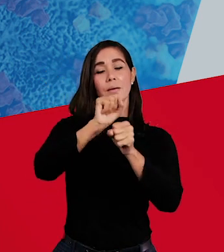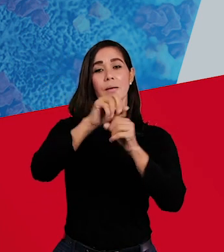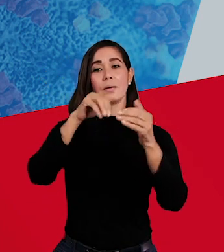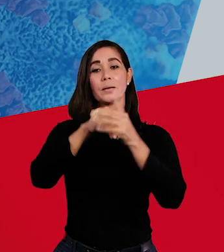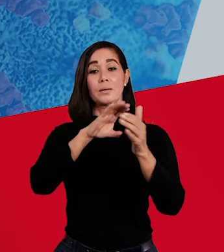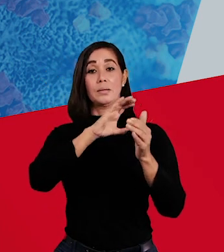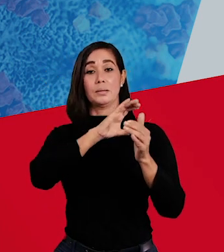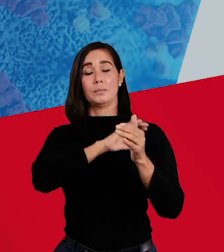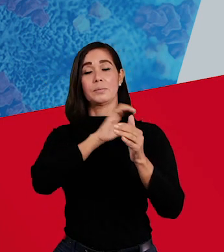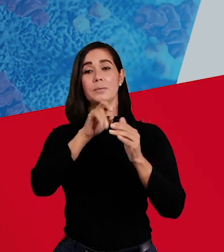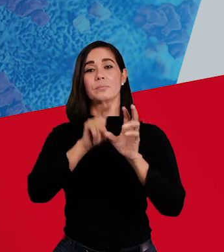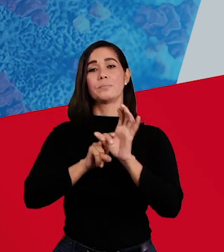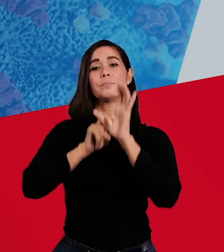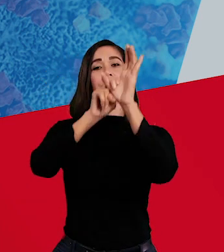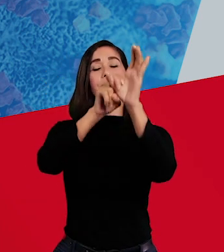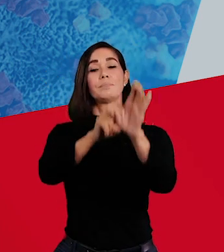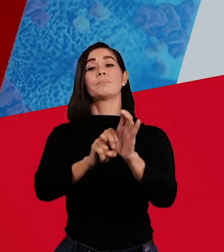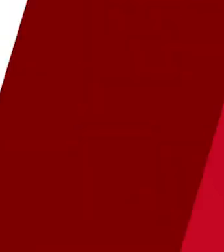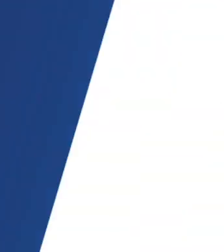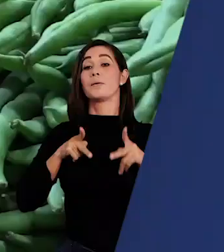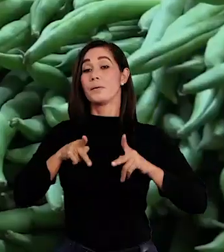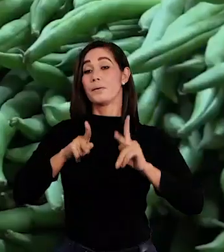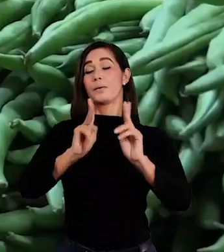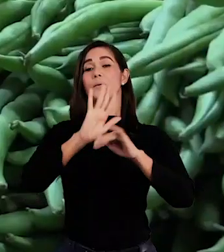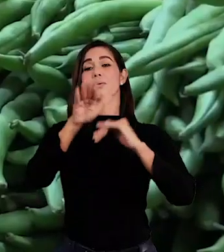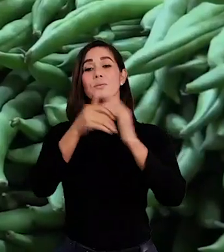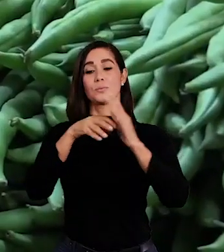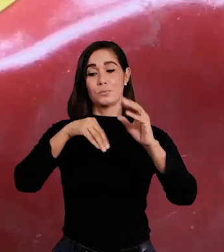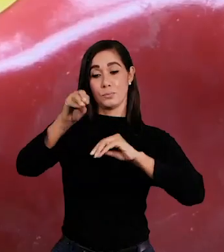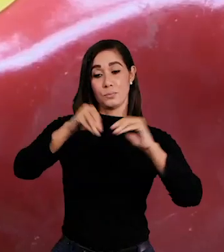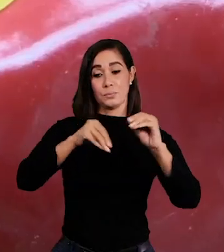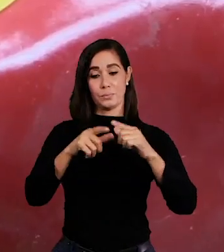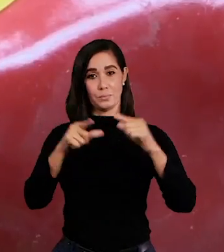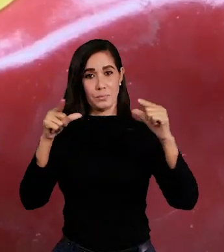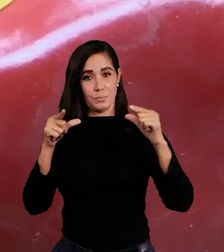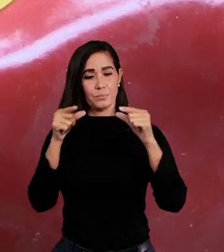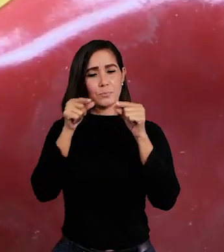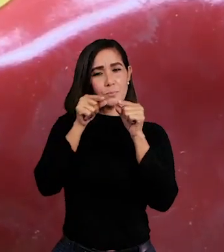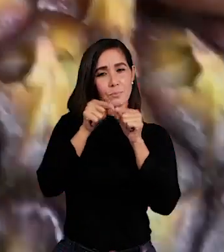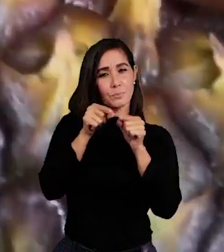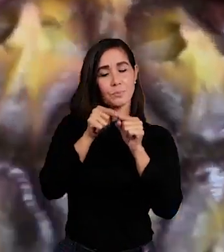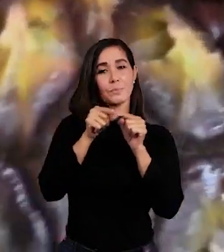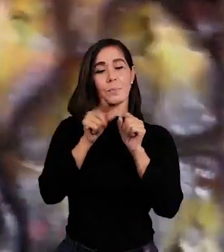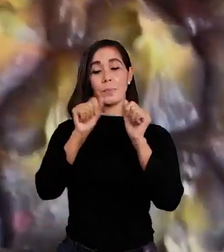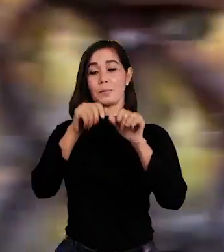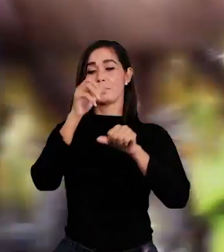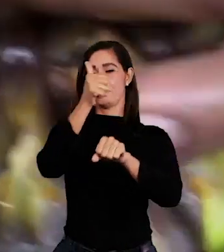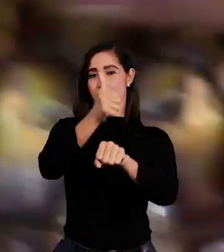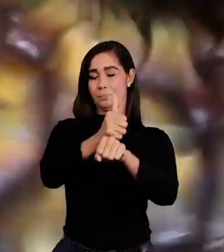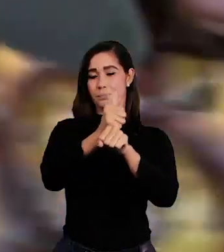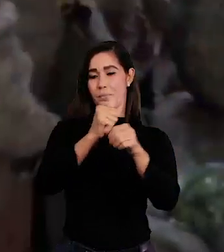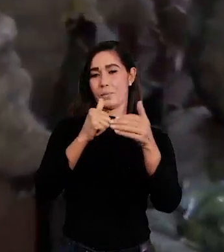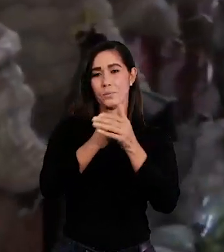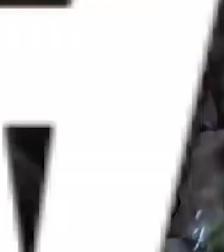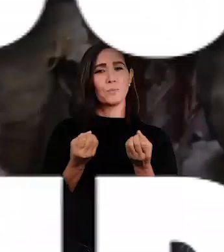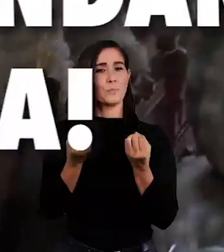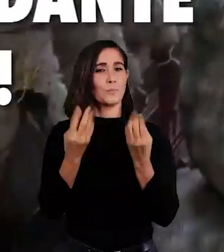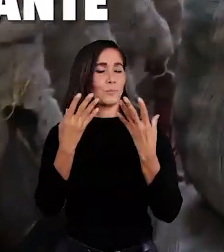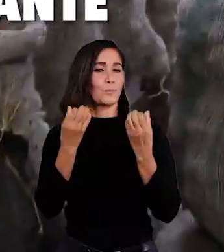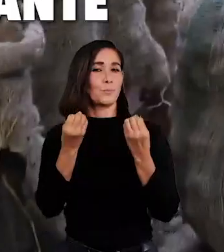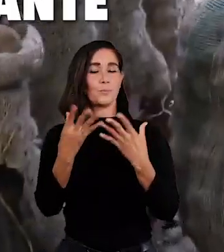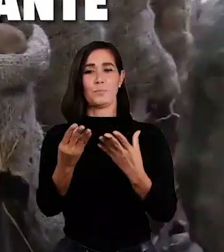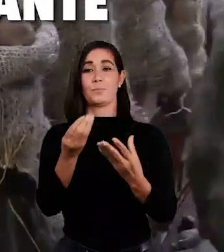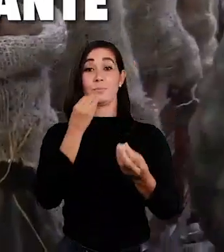de productores, alcaldías y transportistas han permitido que los mercados mayoristas y minoristas se mantengan abastecidos.